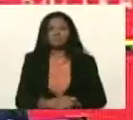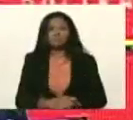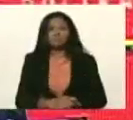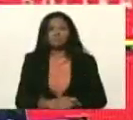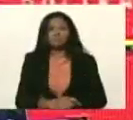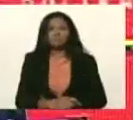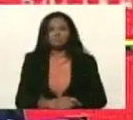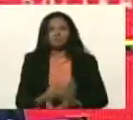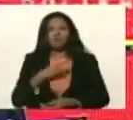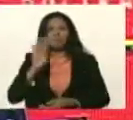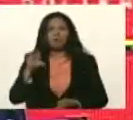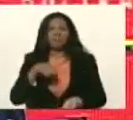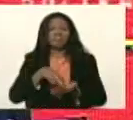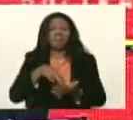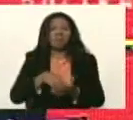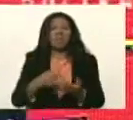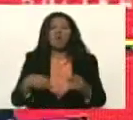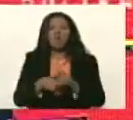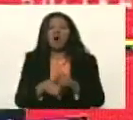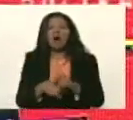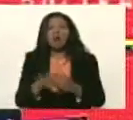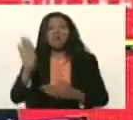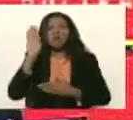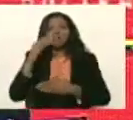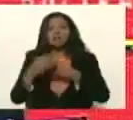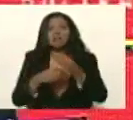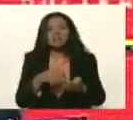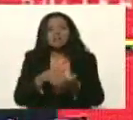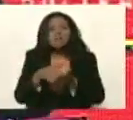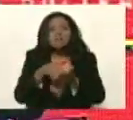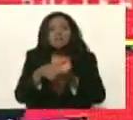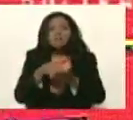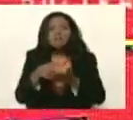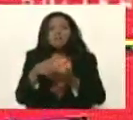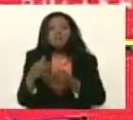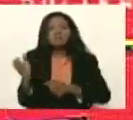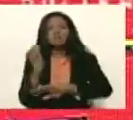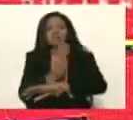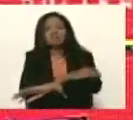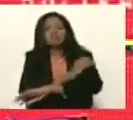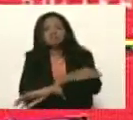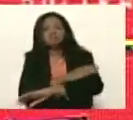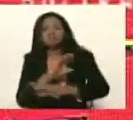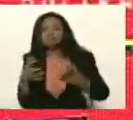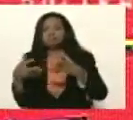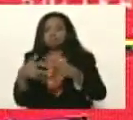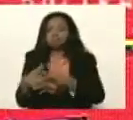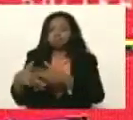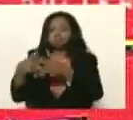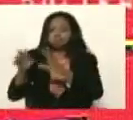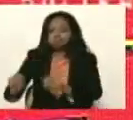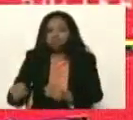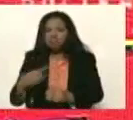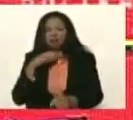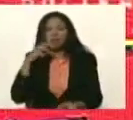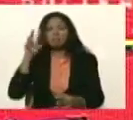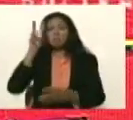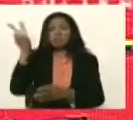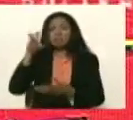no un país de rodillas como es la promesa principal de la derecha golpista y del imperialismo poner a venezuela de rodillas